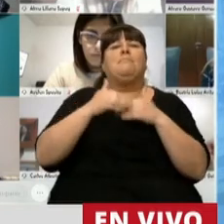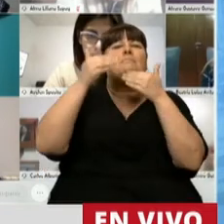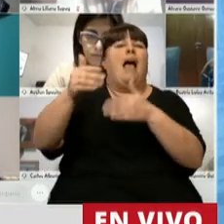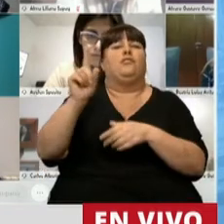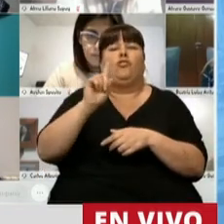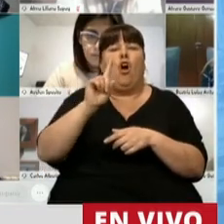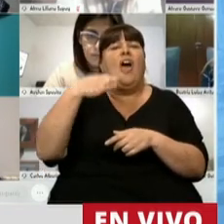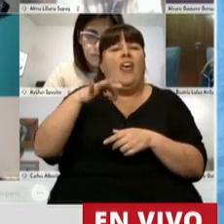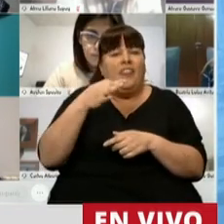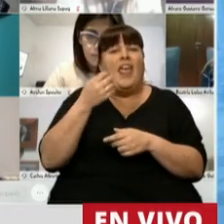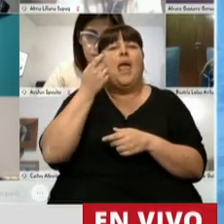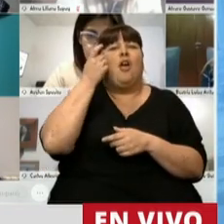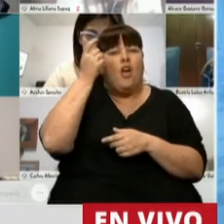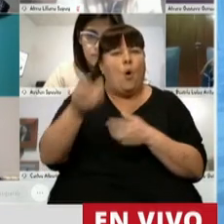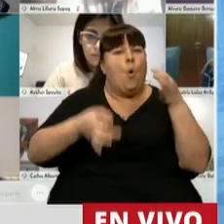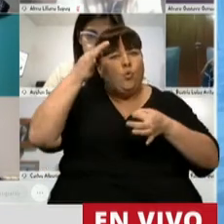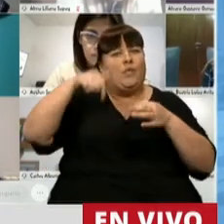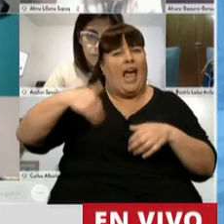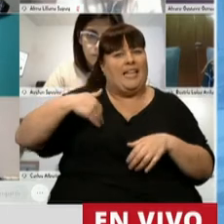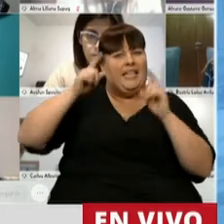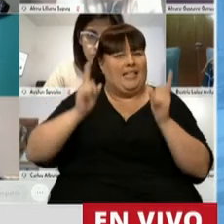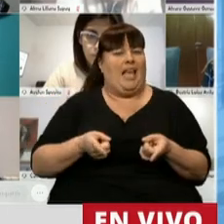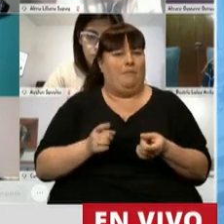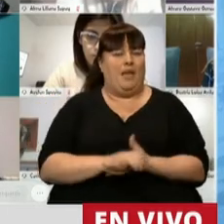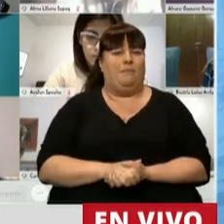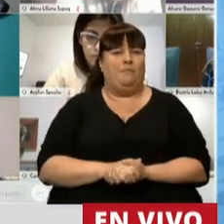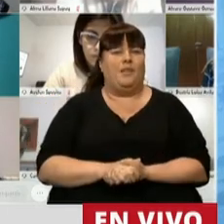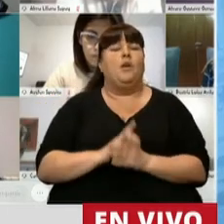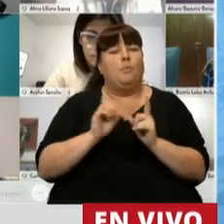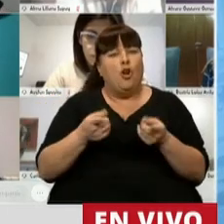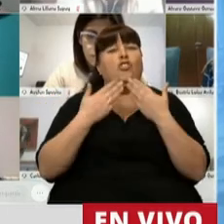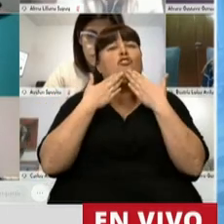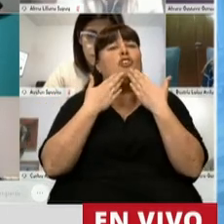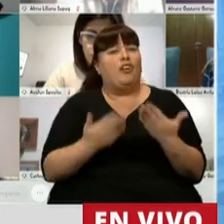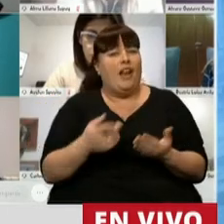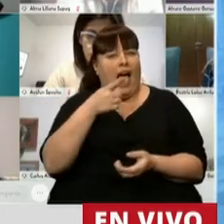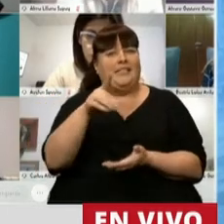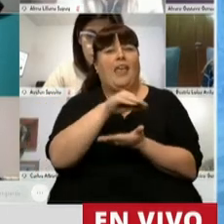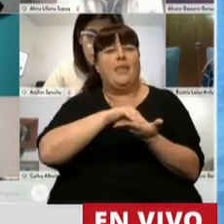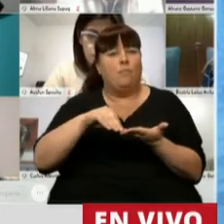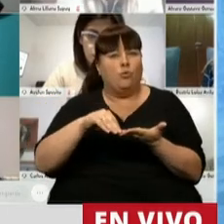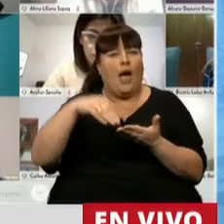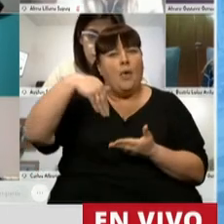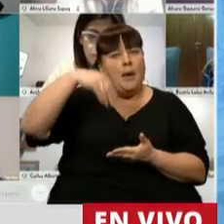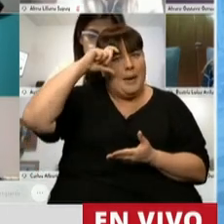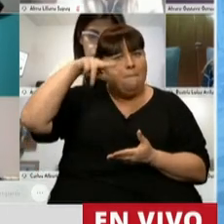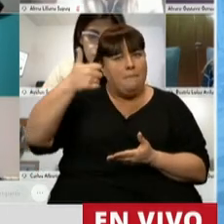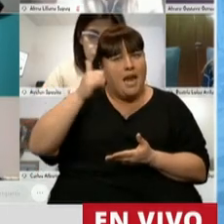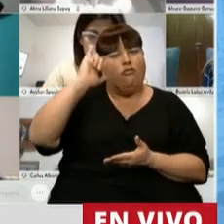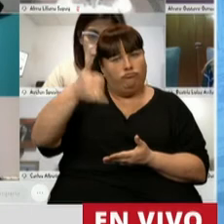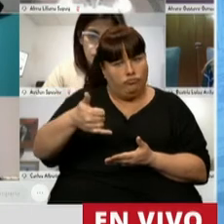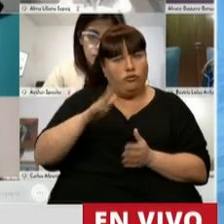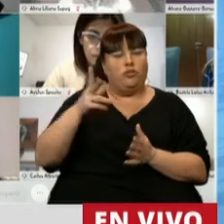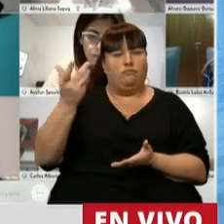prórroga, sino que haya acceso a la justicia argentina. Y en eso agradezco al diputado Mena que nos hizo esa